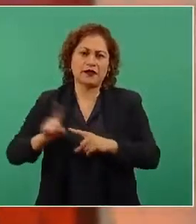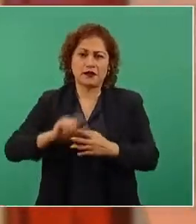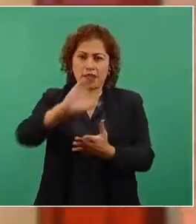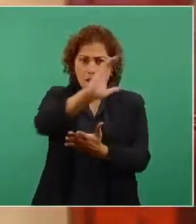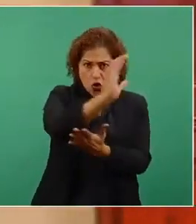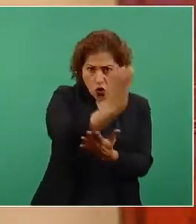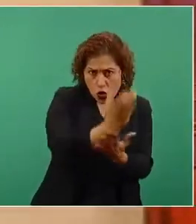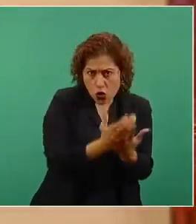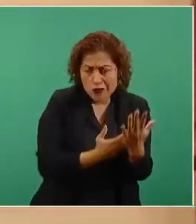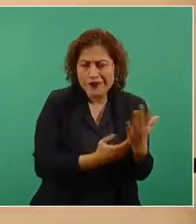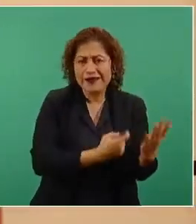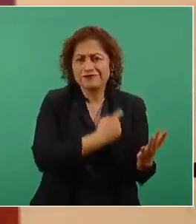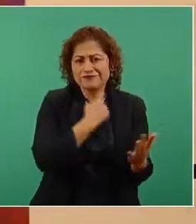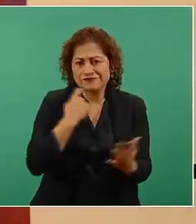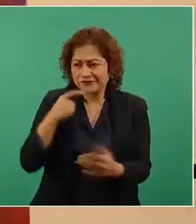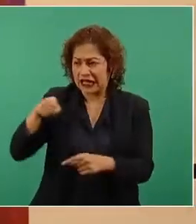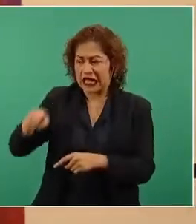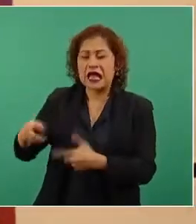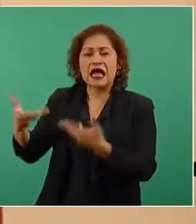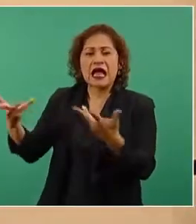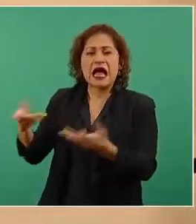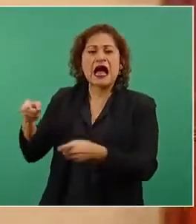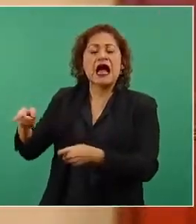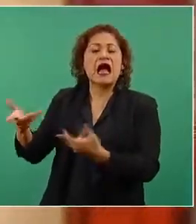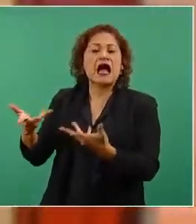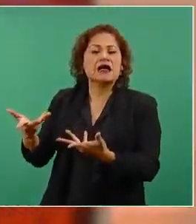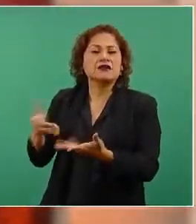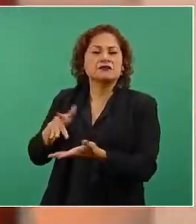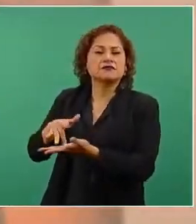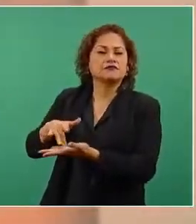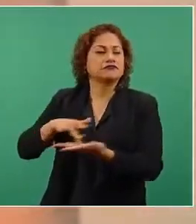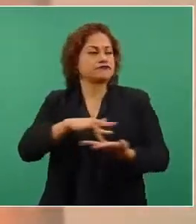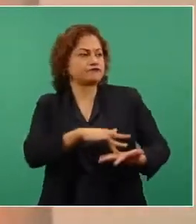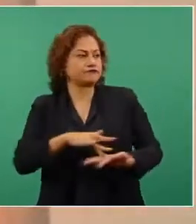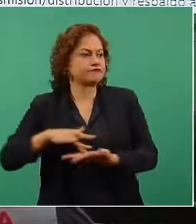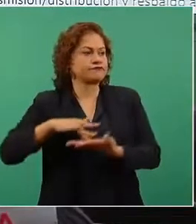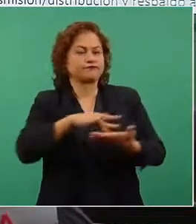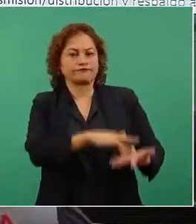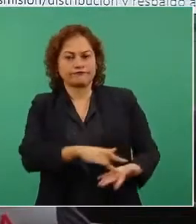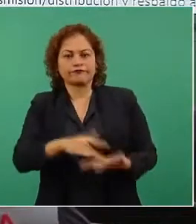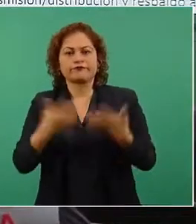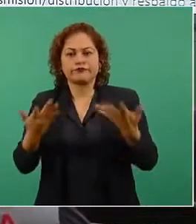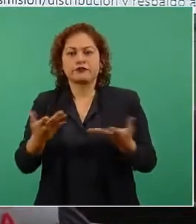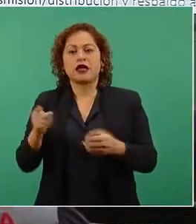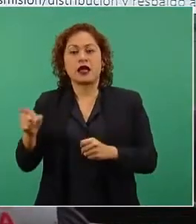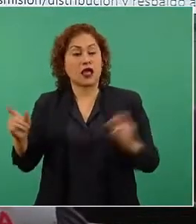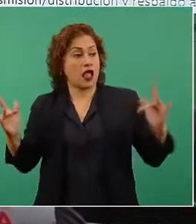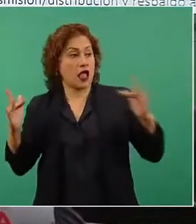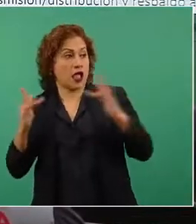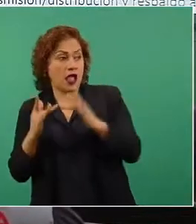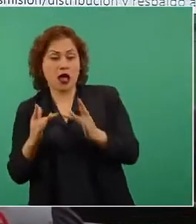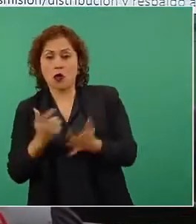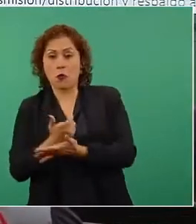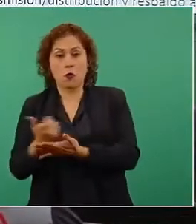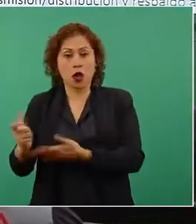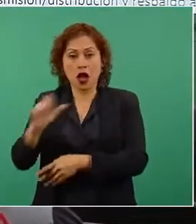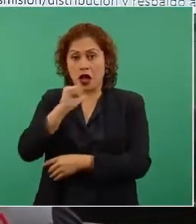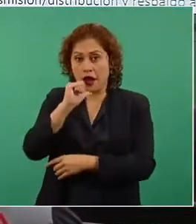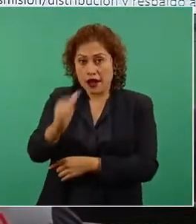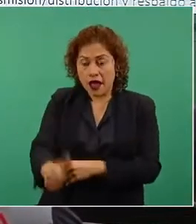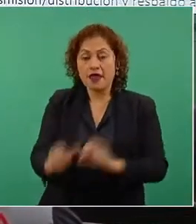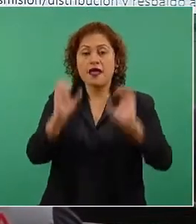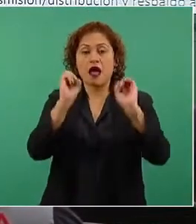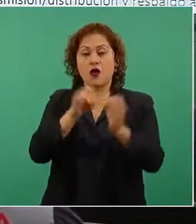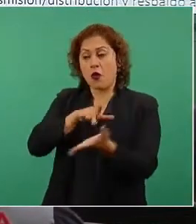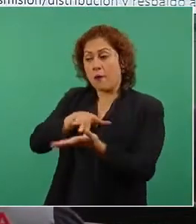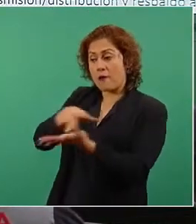tenemos que pagar en la CFE, donde se subsidia a estos privados, donde no pagan la transmisión, donde no pagan el respaldo a